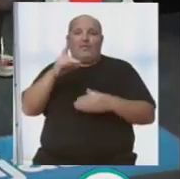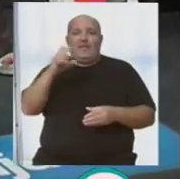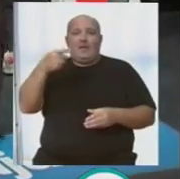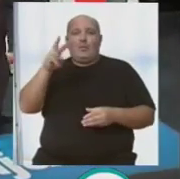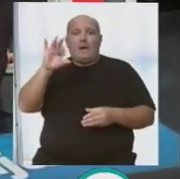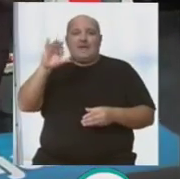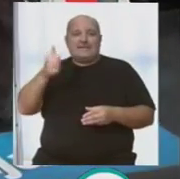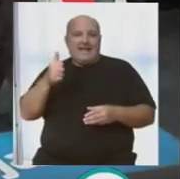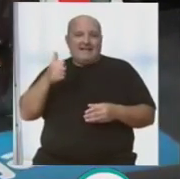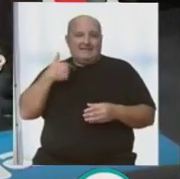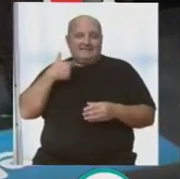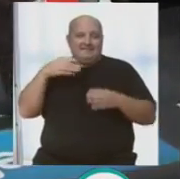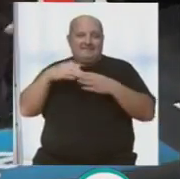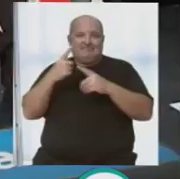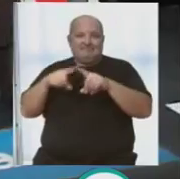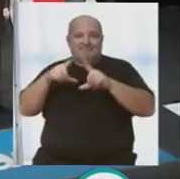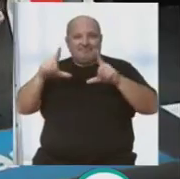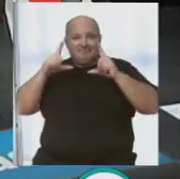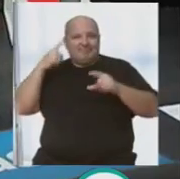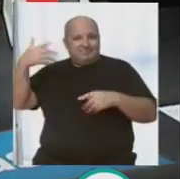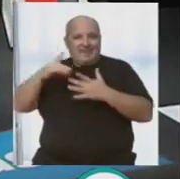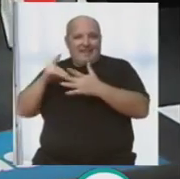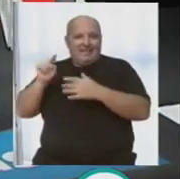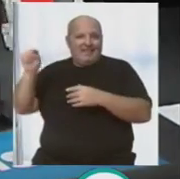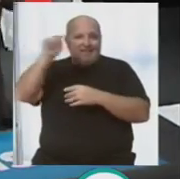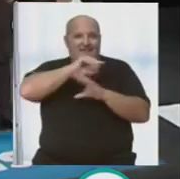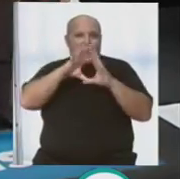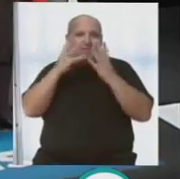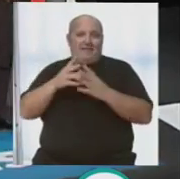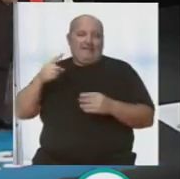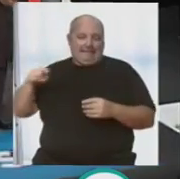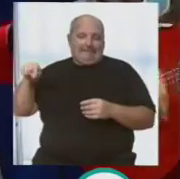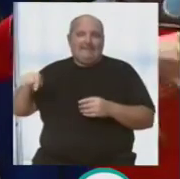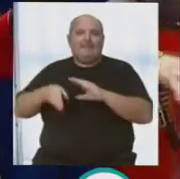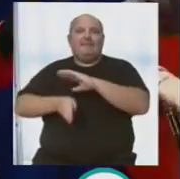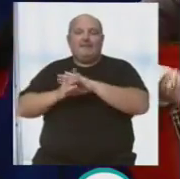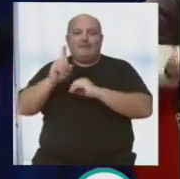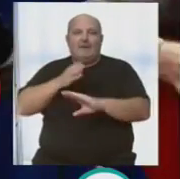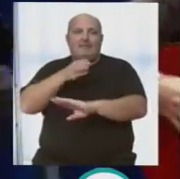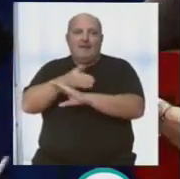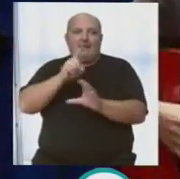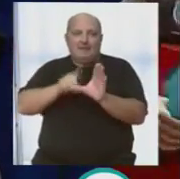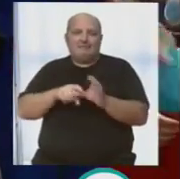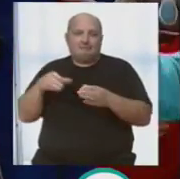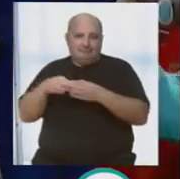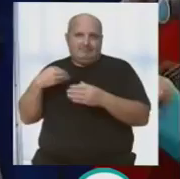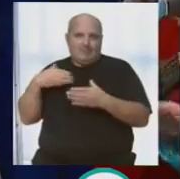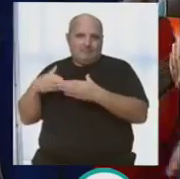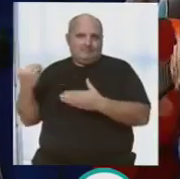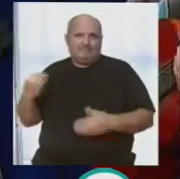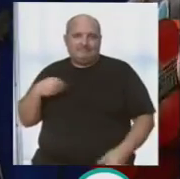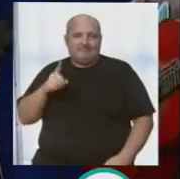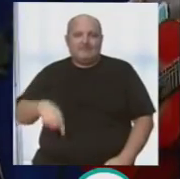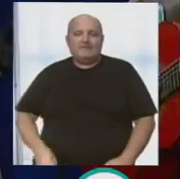y siempre ha estado entre nuestros festivales de los martes de carnaval y este año no podía ser menos. Claro,